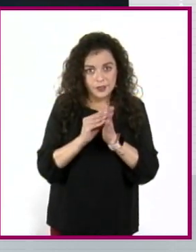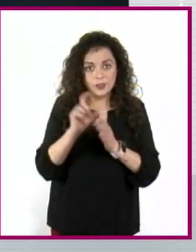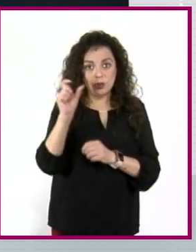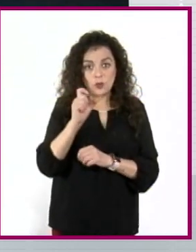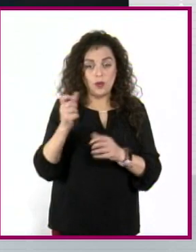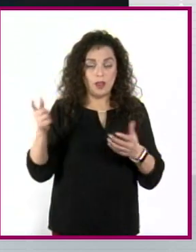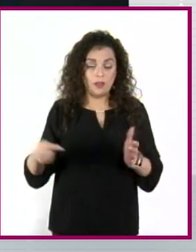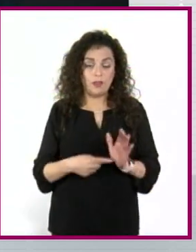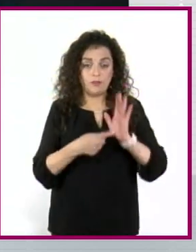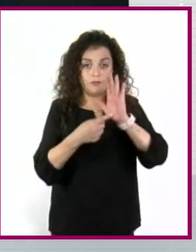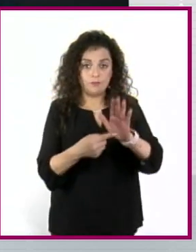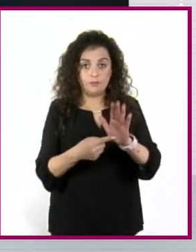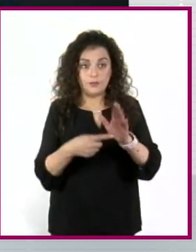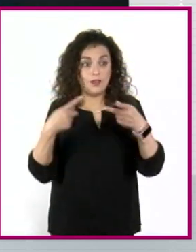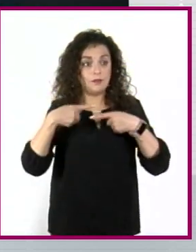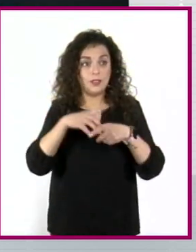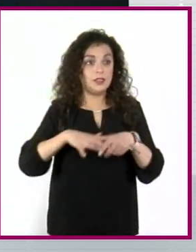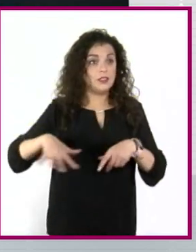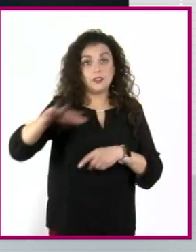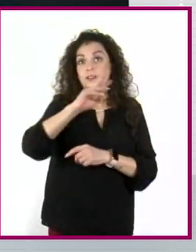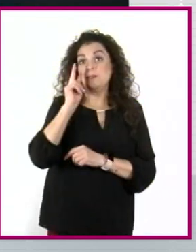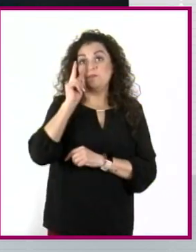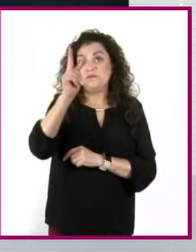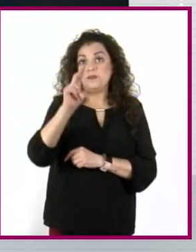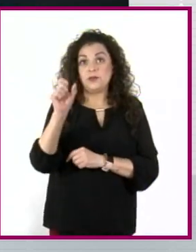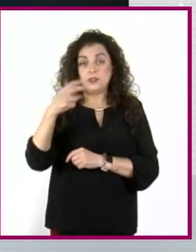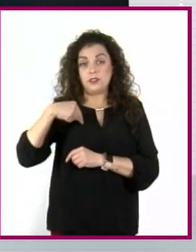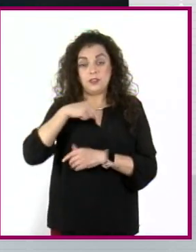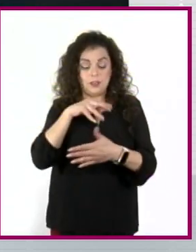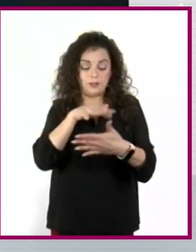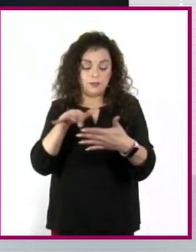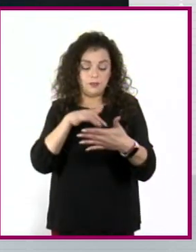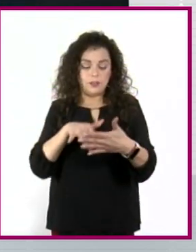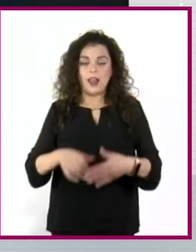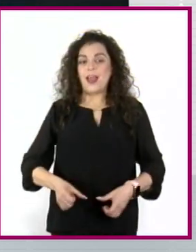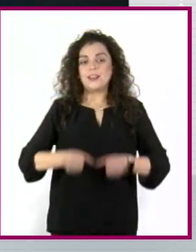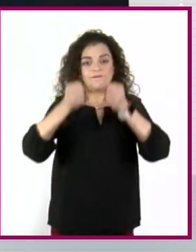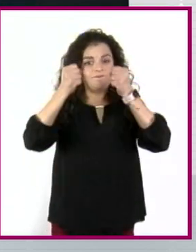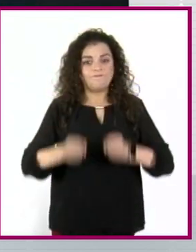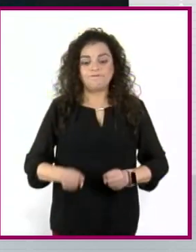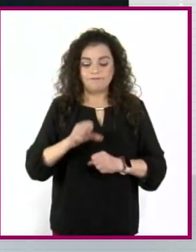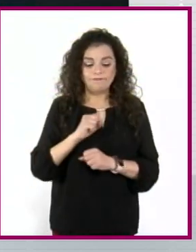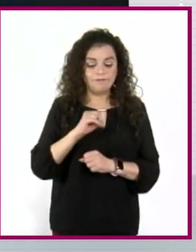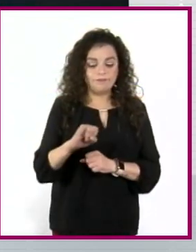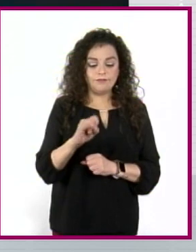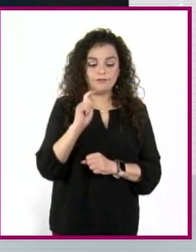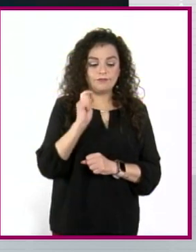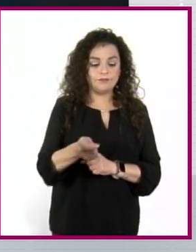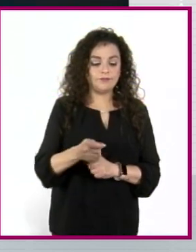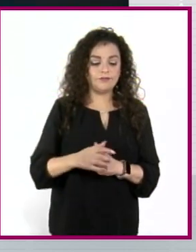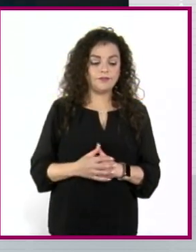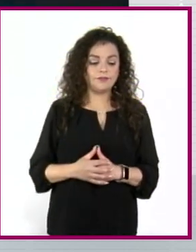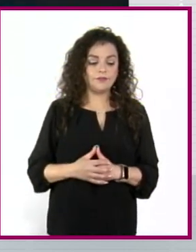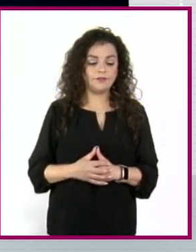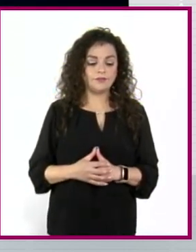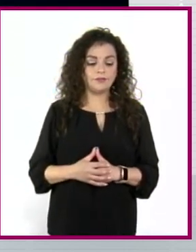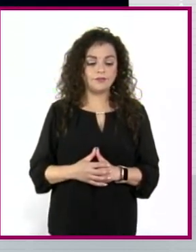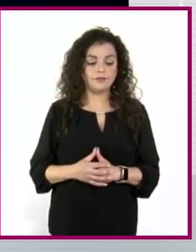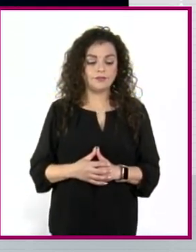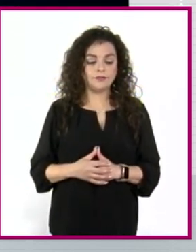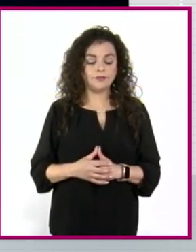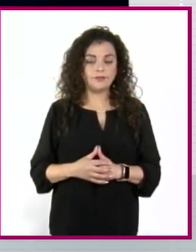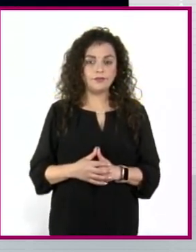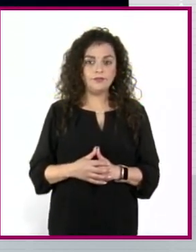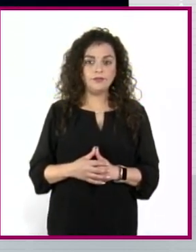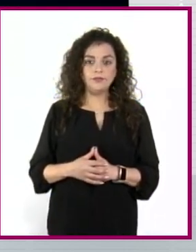dramatizada para un público, pues tenemos garantía de que no en el momento de